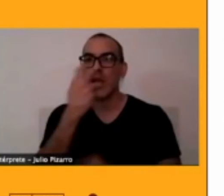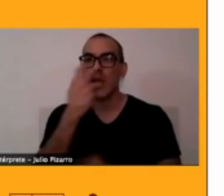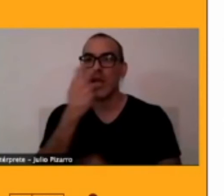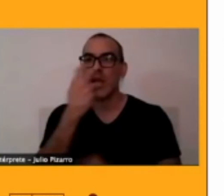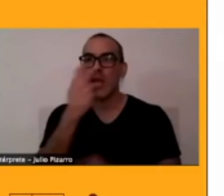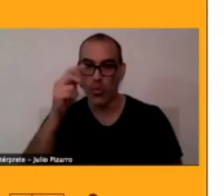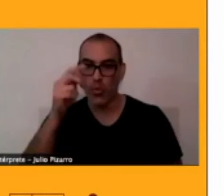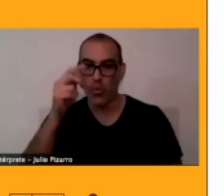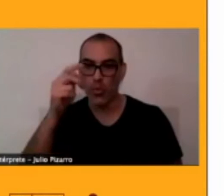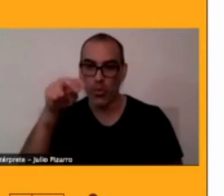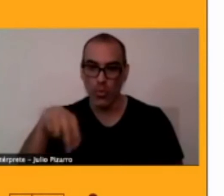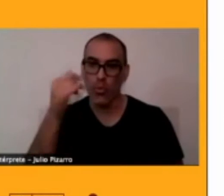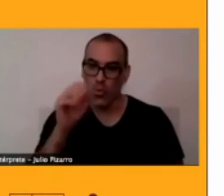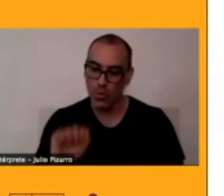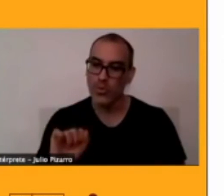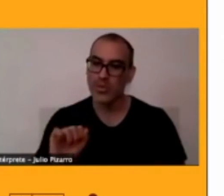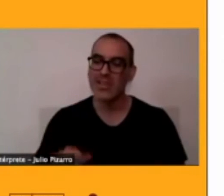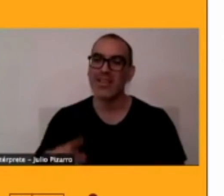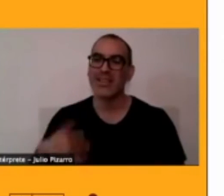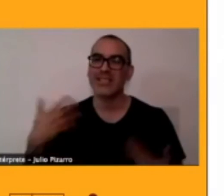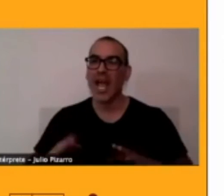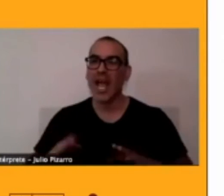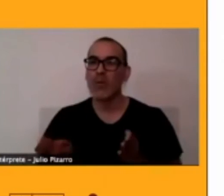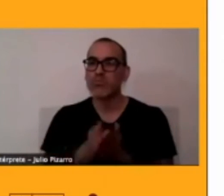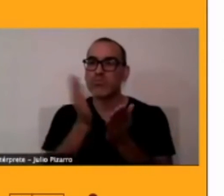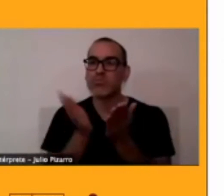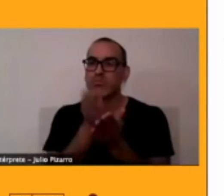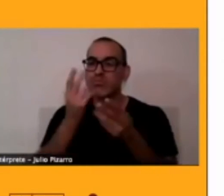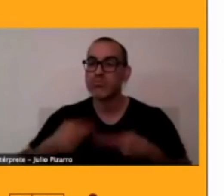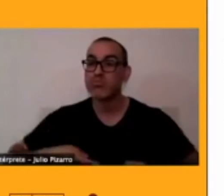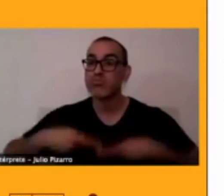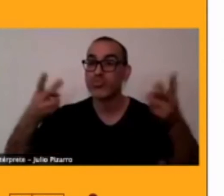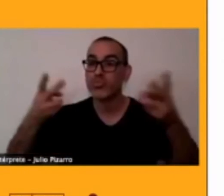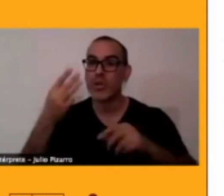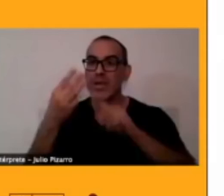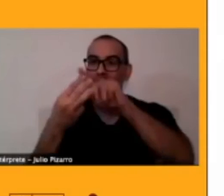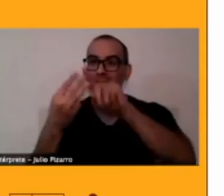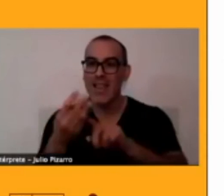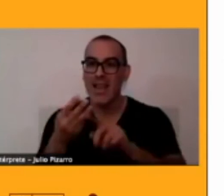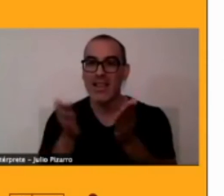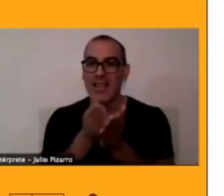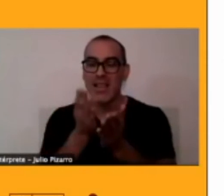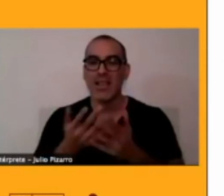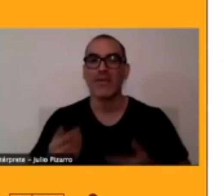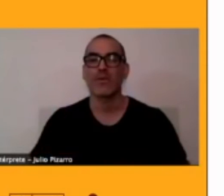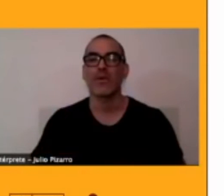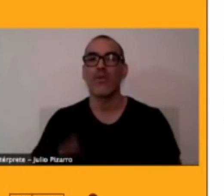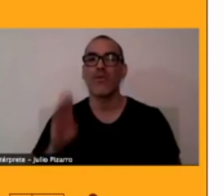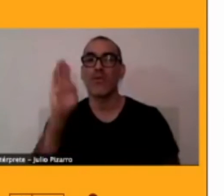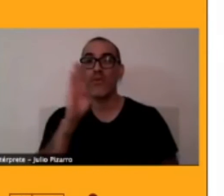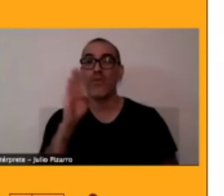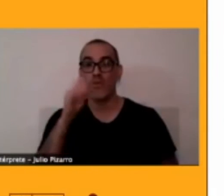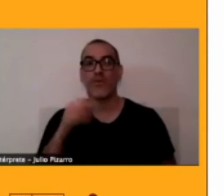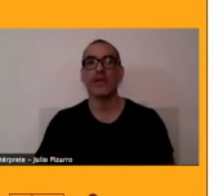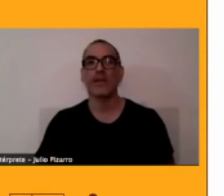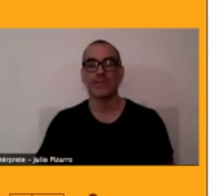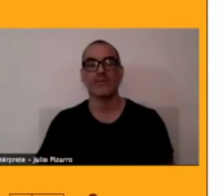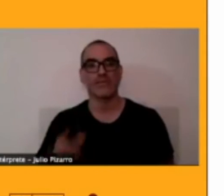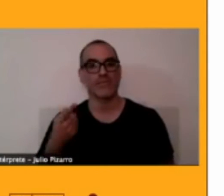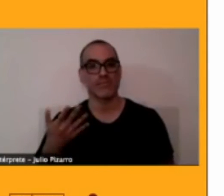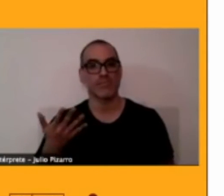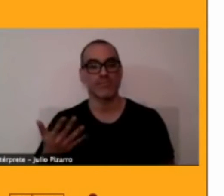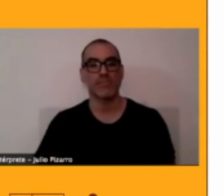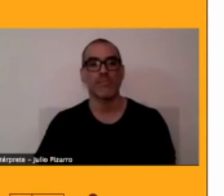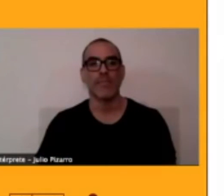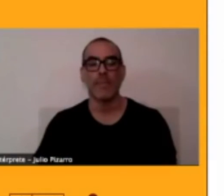libros de primero a sexto básico de la Licana y esos son libros de texto que también son claramente muy